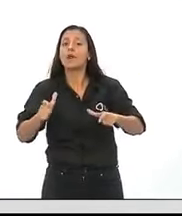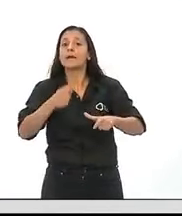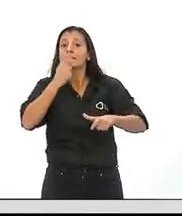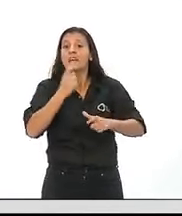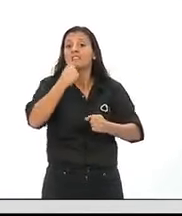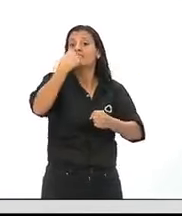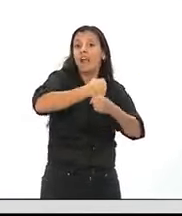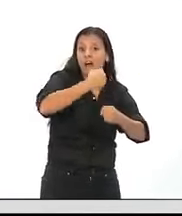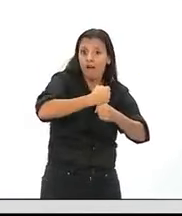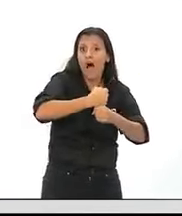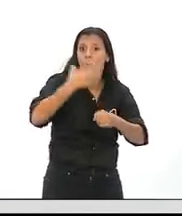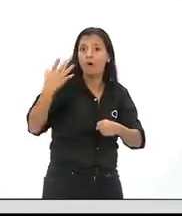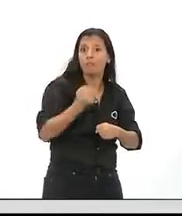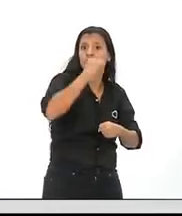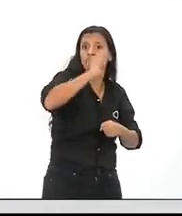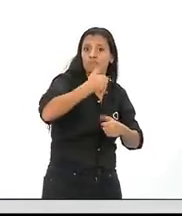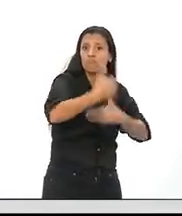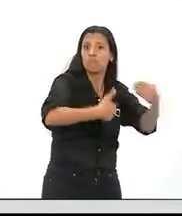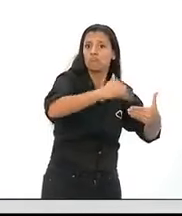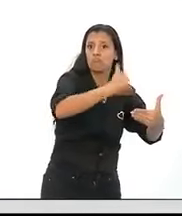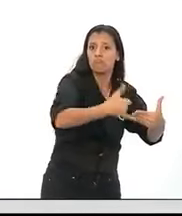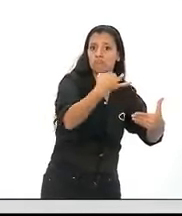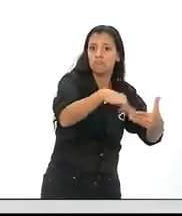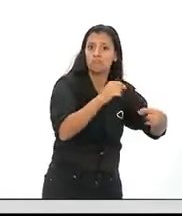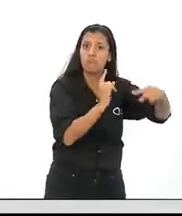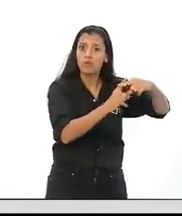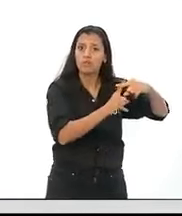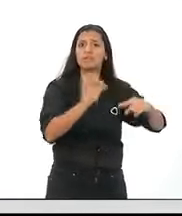si laboralmente somos improductivos,